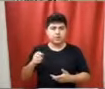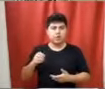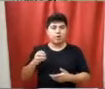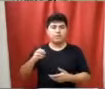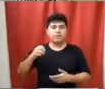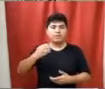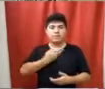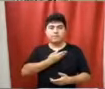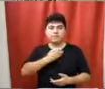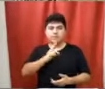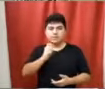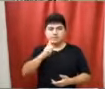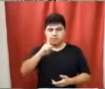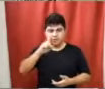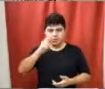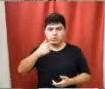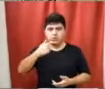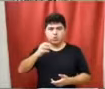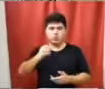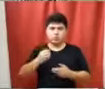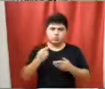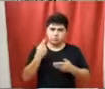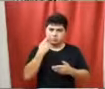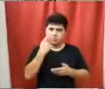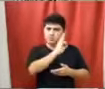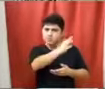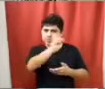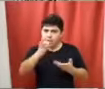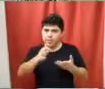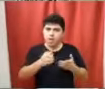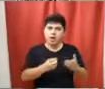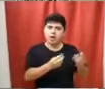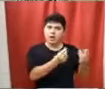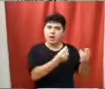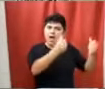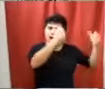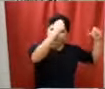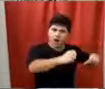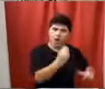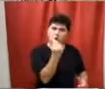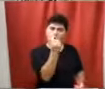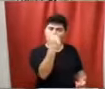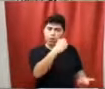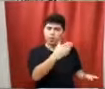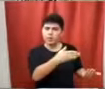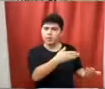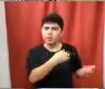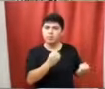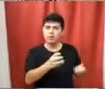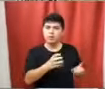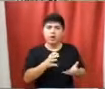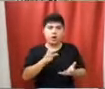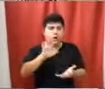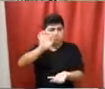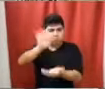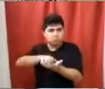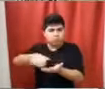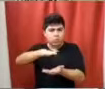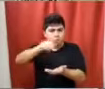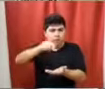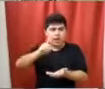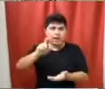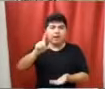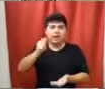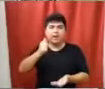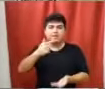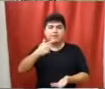Fuente Alba, afectos de poner en conocimiento el perjuicio que ocasiona a la economía local la posible instalación en vuestra ciudad de la Feria